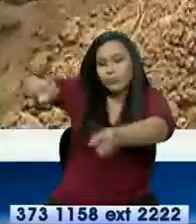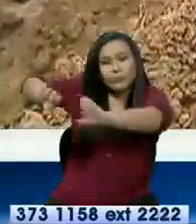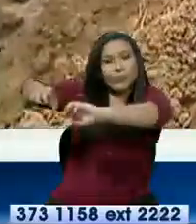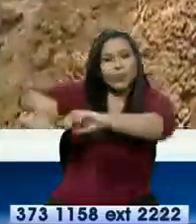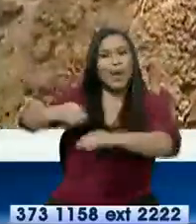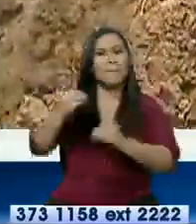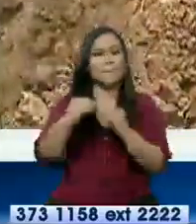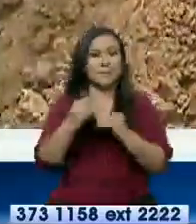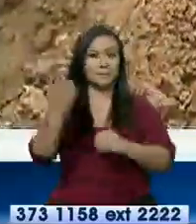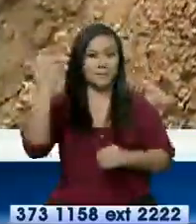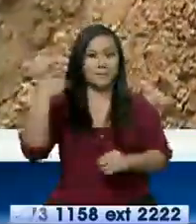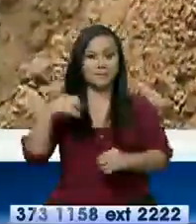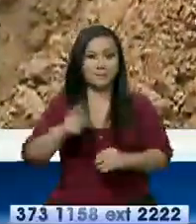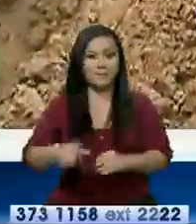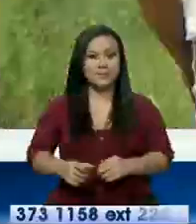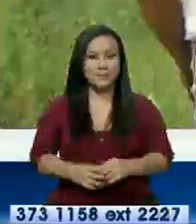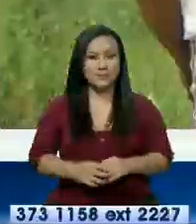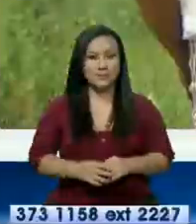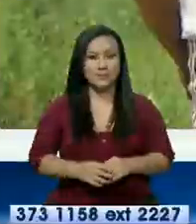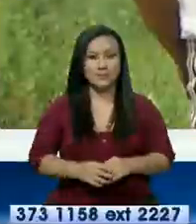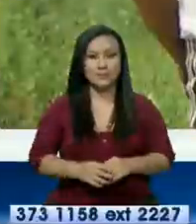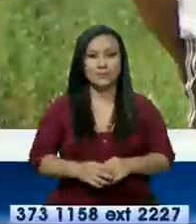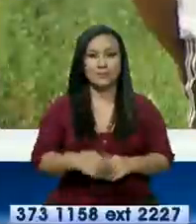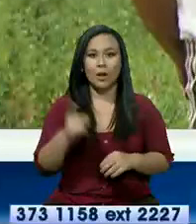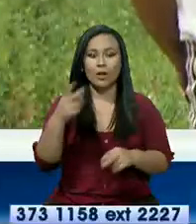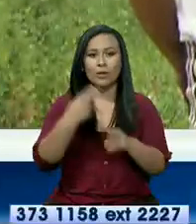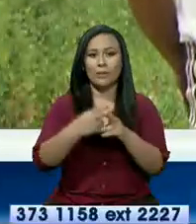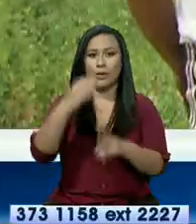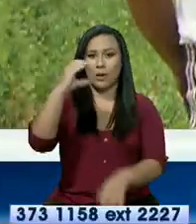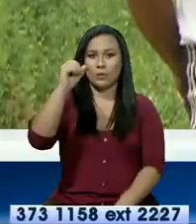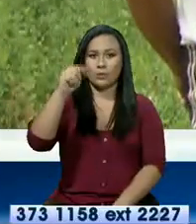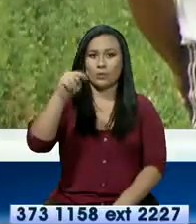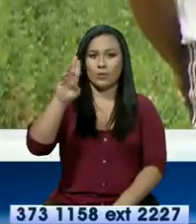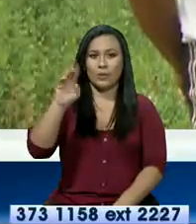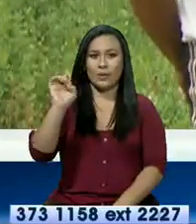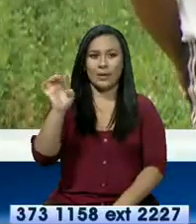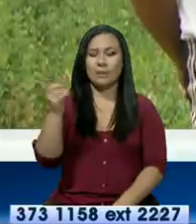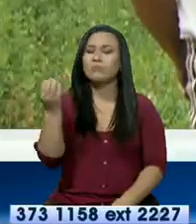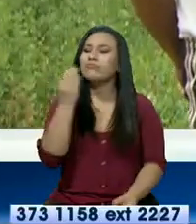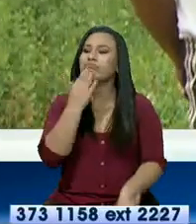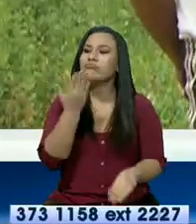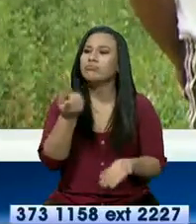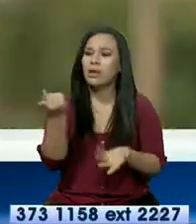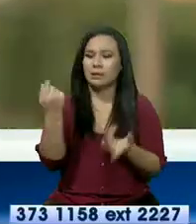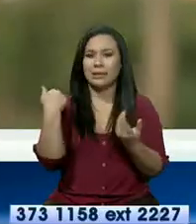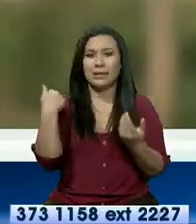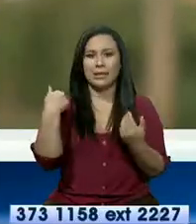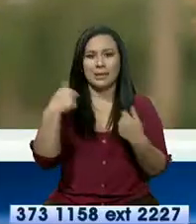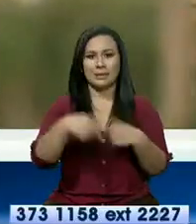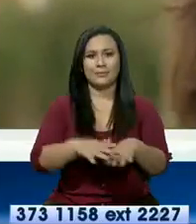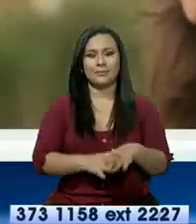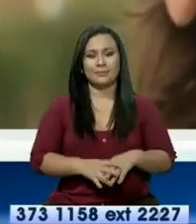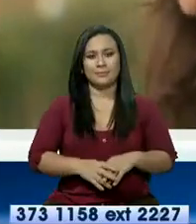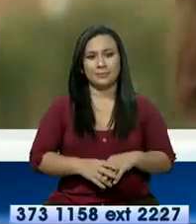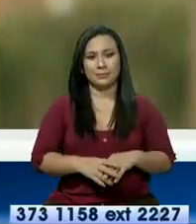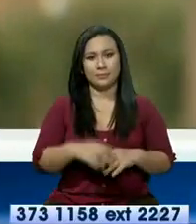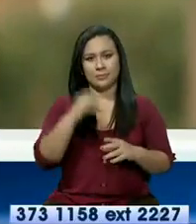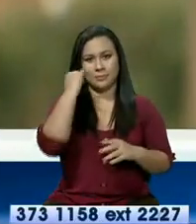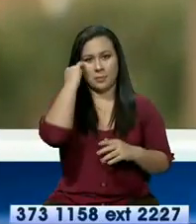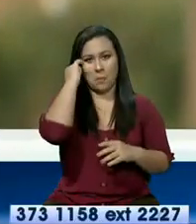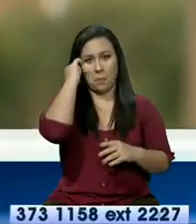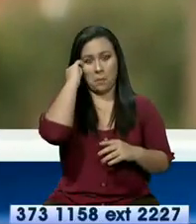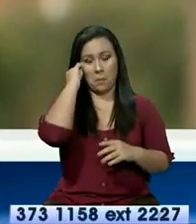hacían nuestros antiguos, nuestros ancestros. Consuelo, ¿cuáles son los productos que tiene aquí, que lo cultiva? Yo tengo